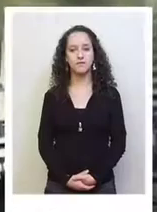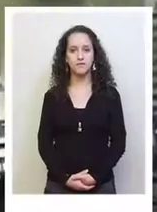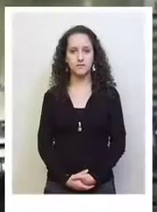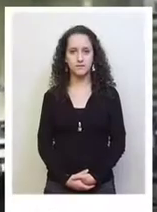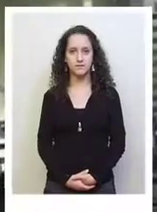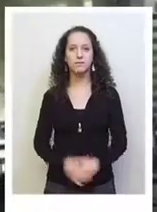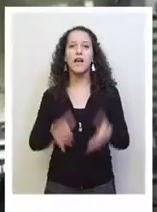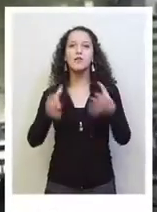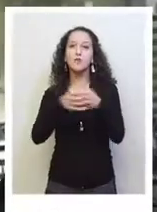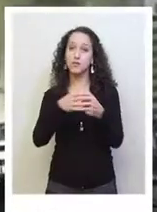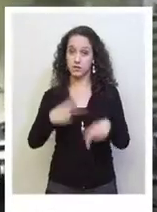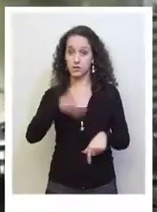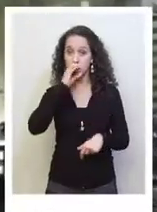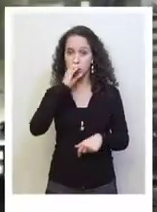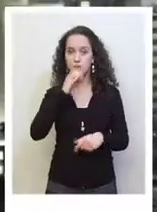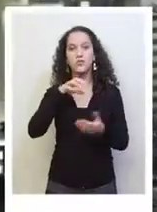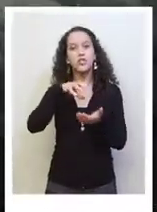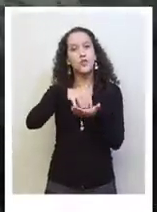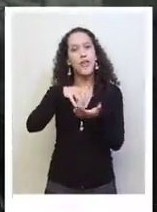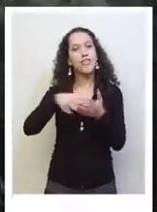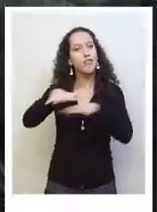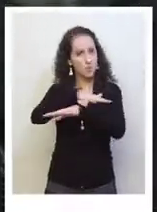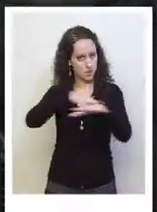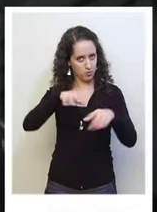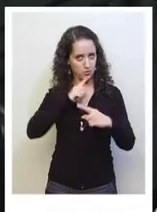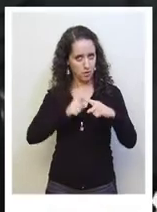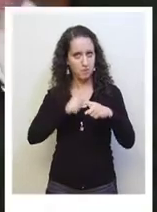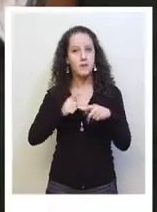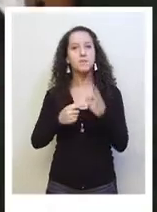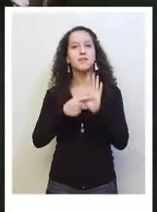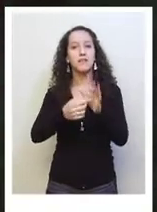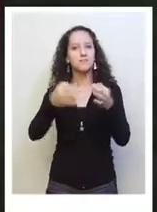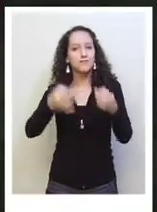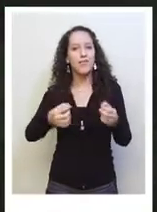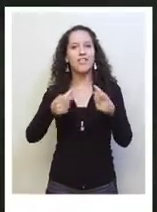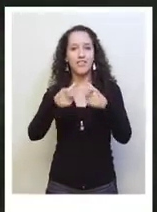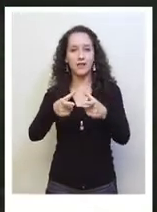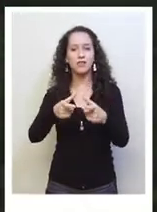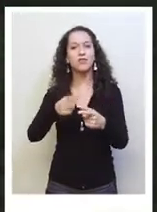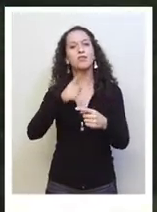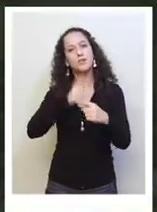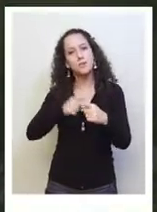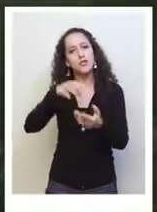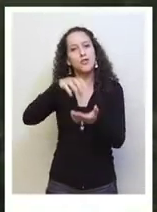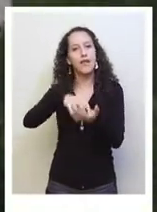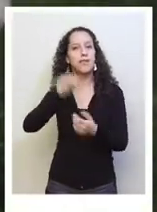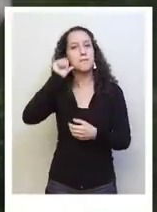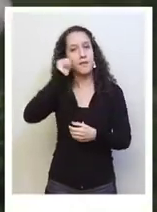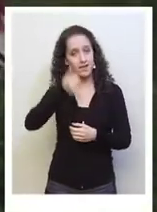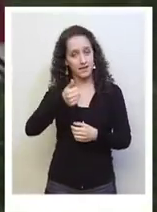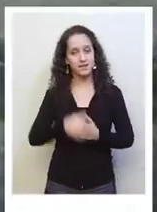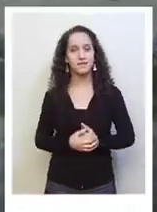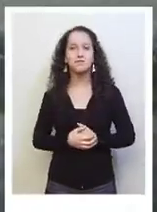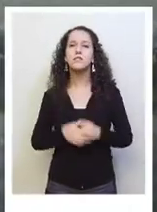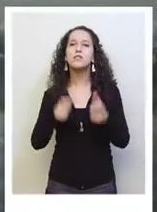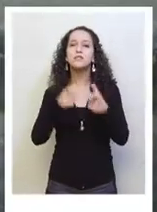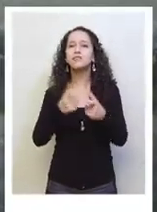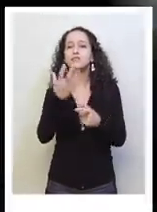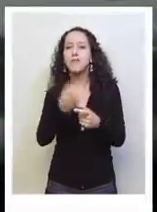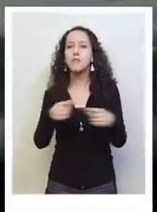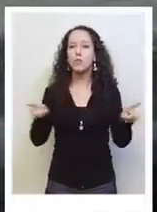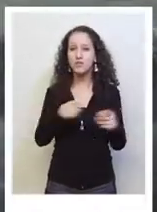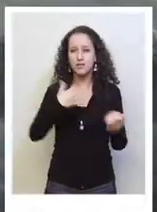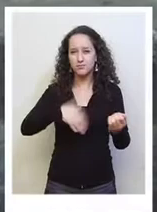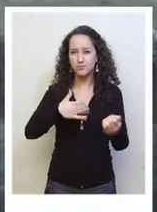La agrupación pesquista Ciudad Dominó presentará oficialmente su disco La Ciudad del Mañana. El material